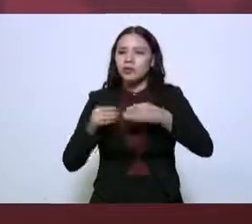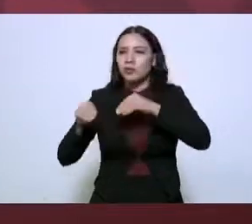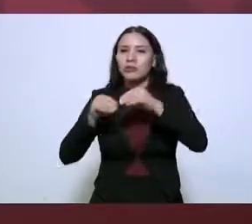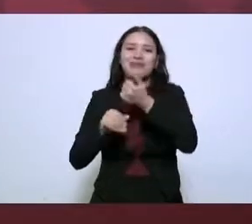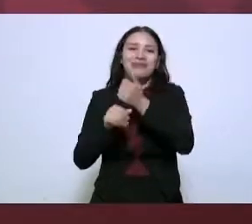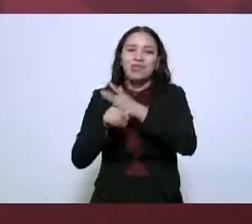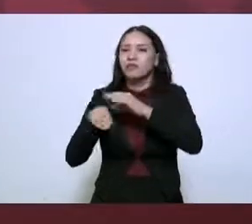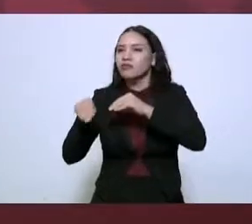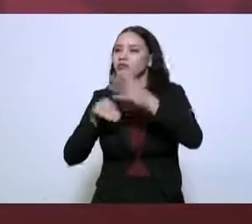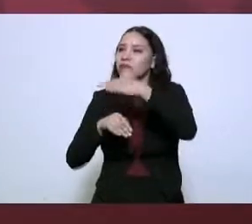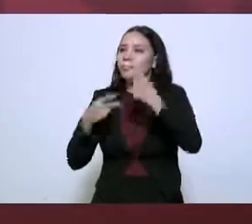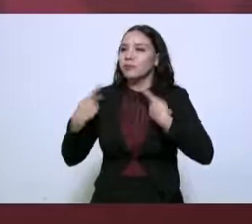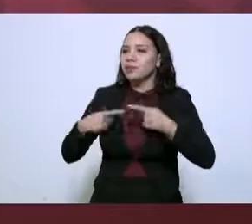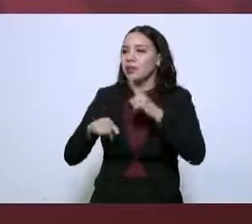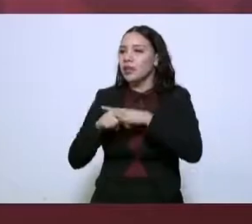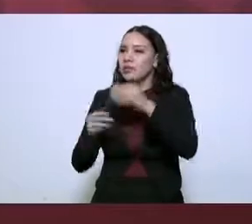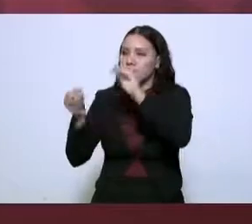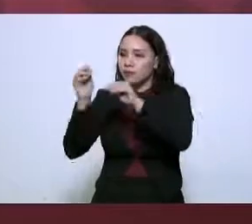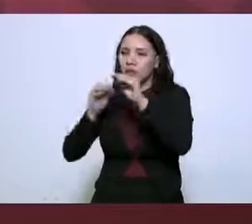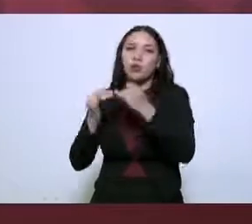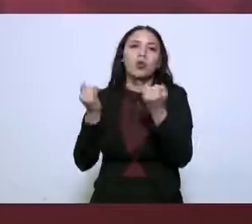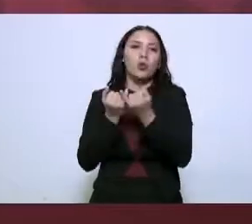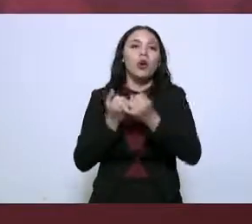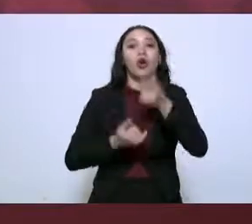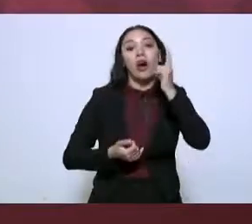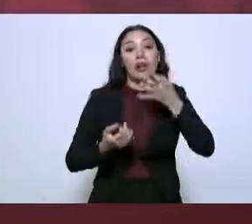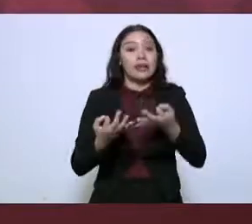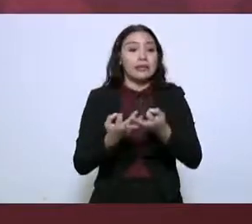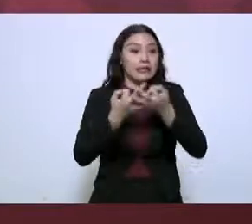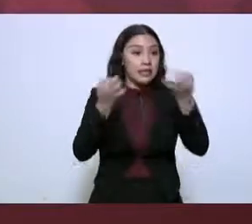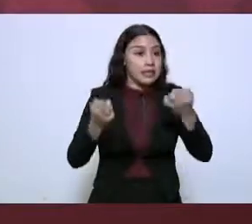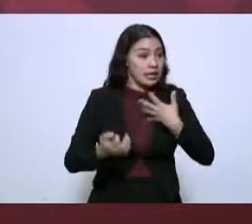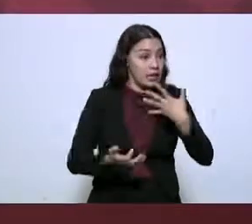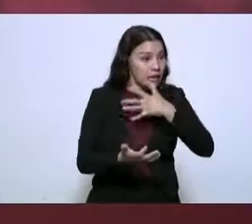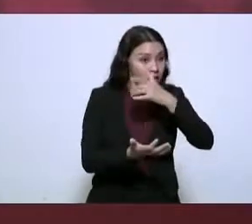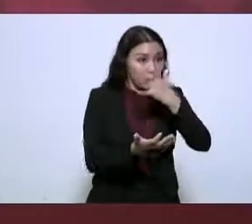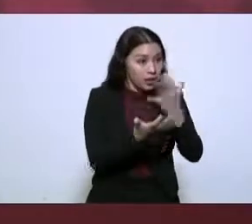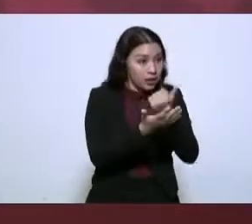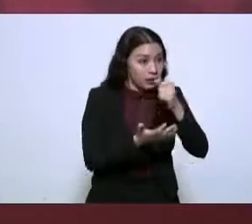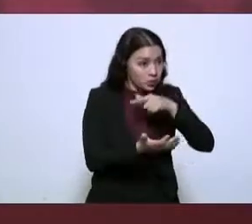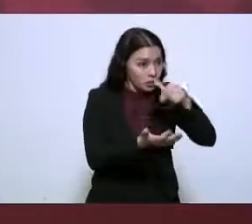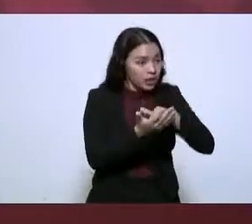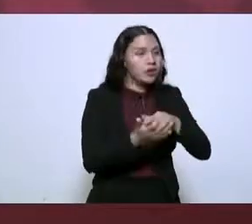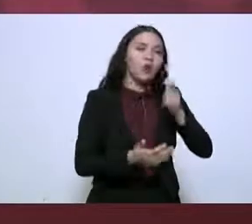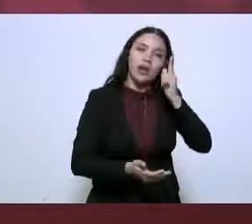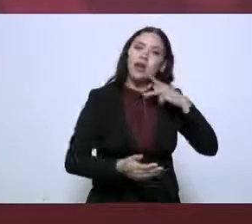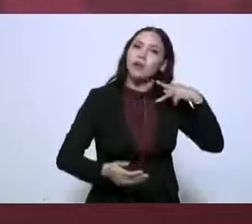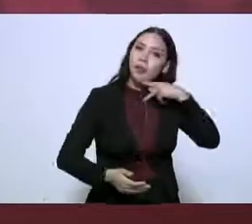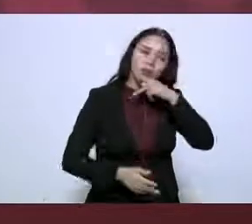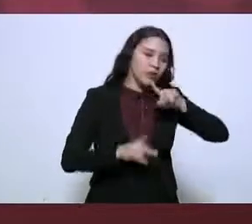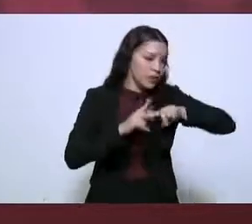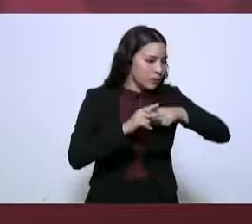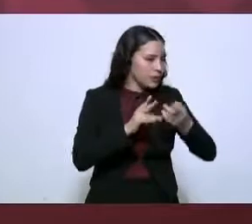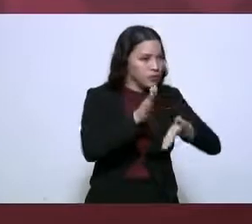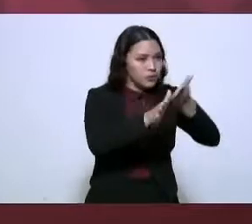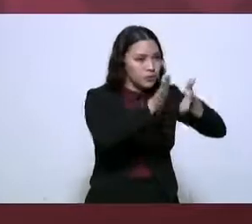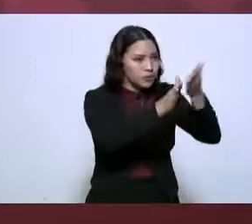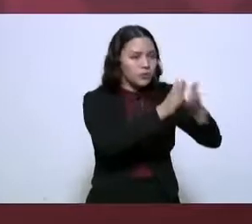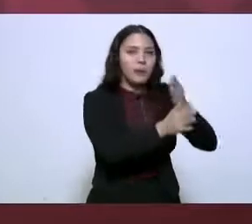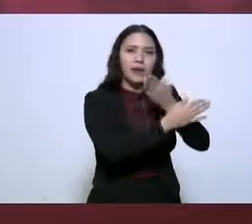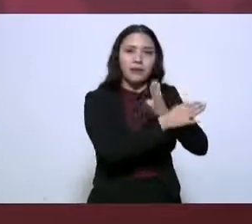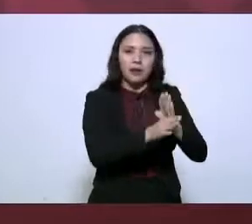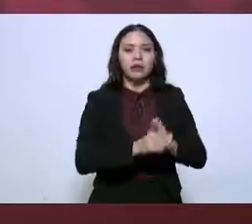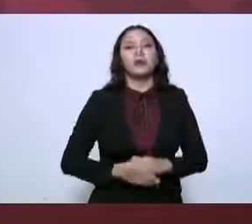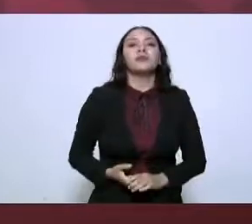en cuanto a los terrenos, en cuanto ya los tengamos en posesión, iniciaremos la construcción.